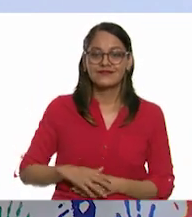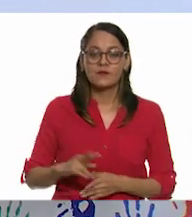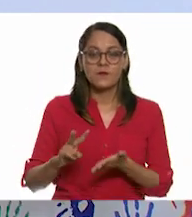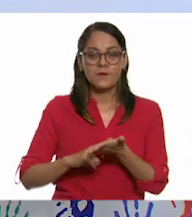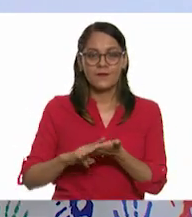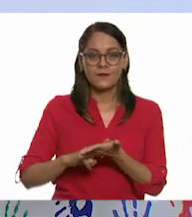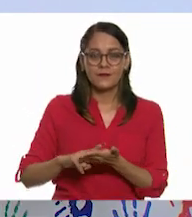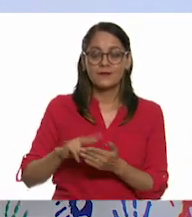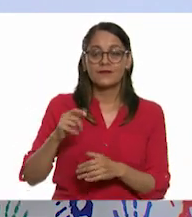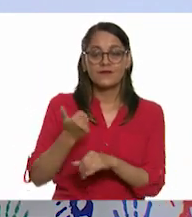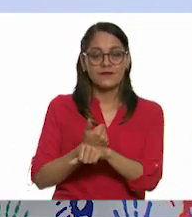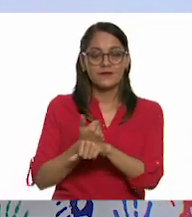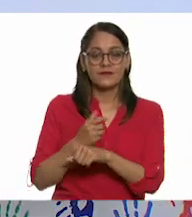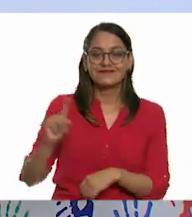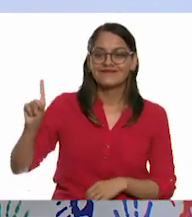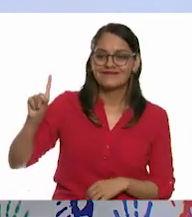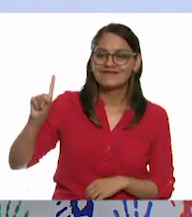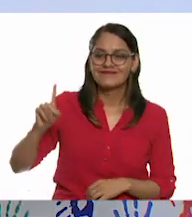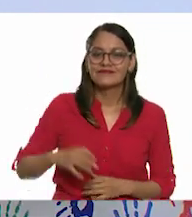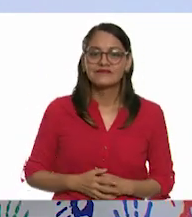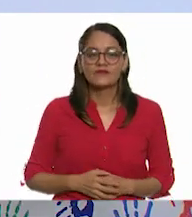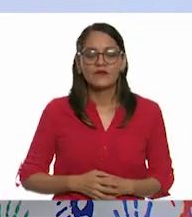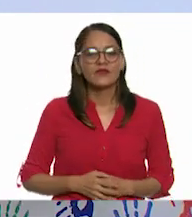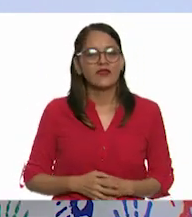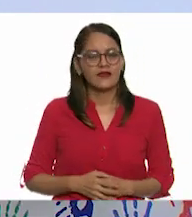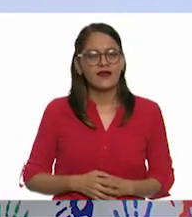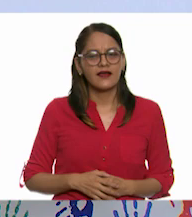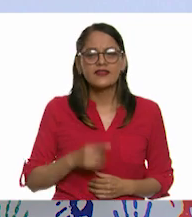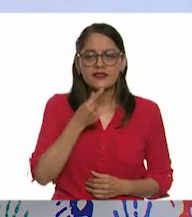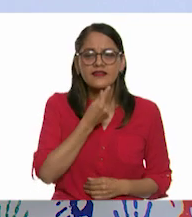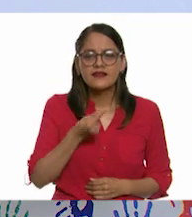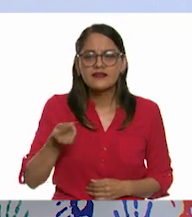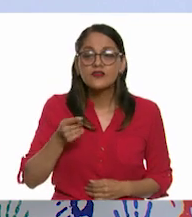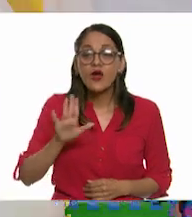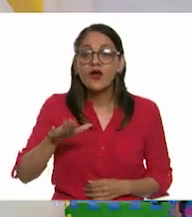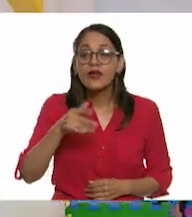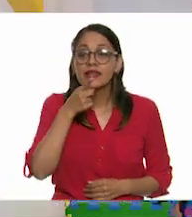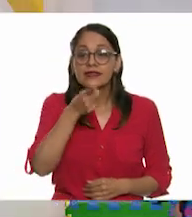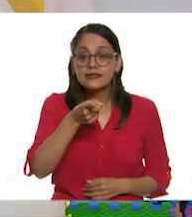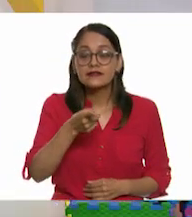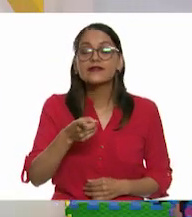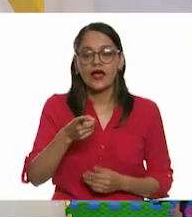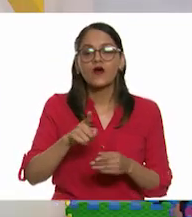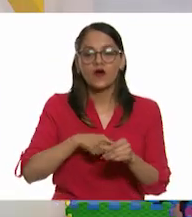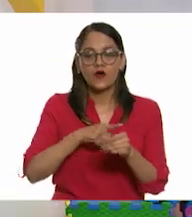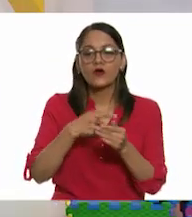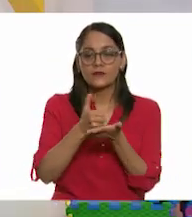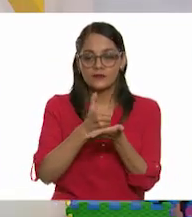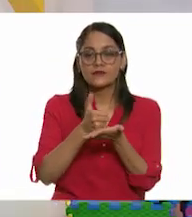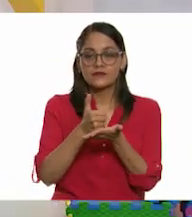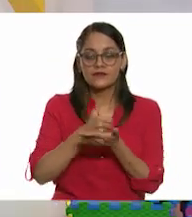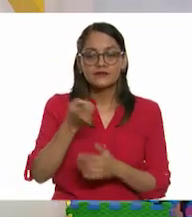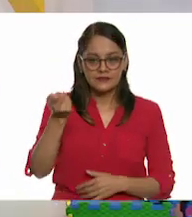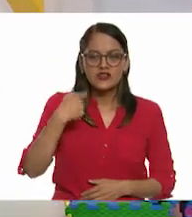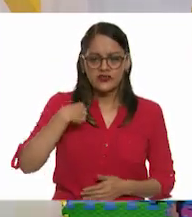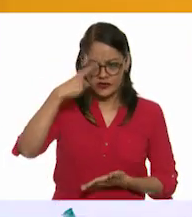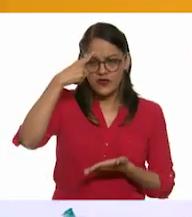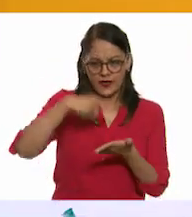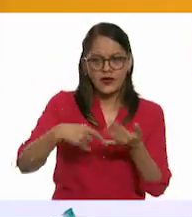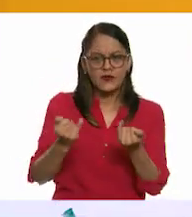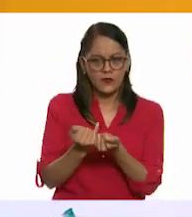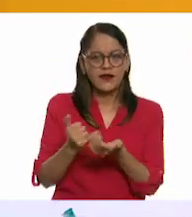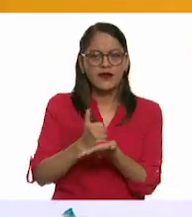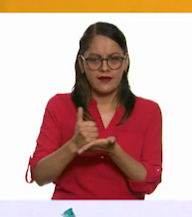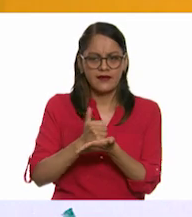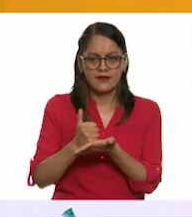el verde y el amarillo. Ah, pues las niñas y los niños responden que el azul. ¿El azul? Sí, el azul. Yo también creo que el azul.